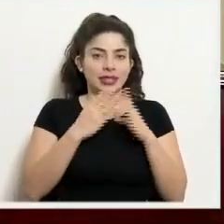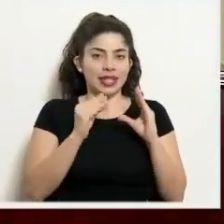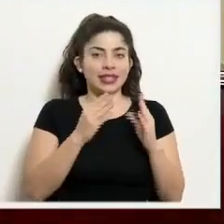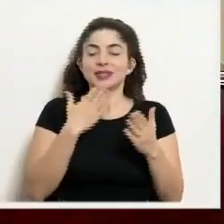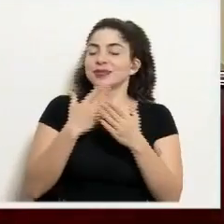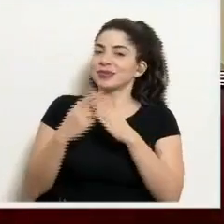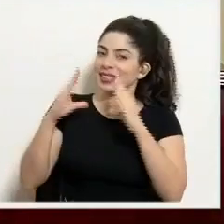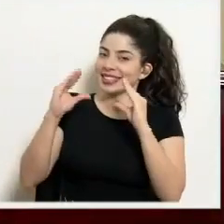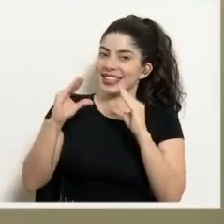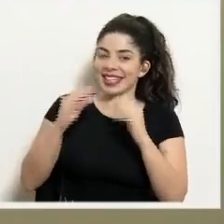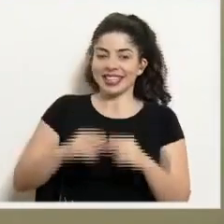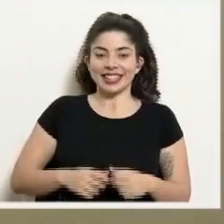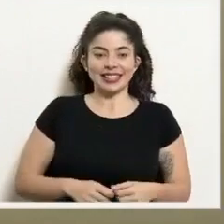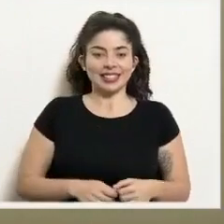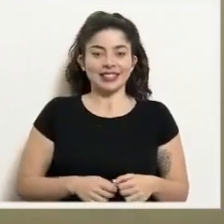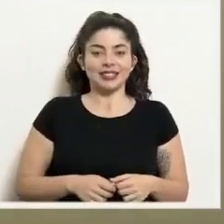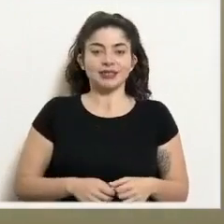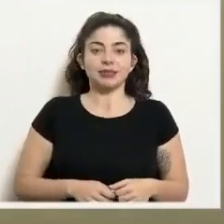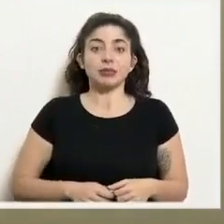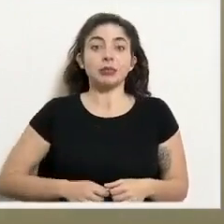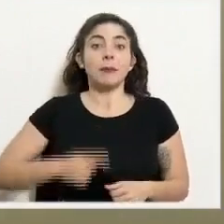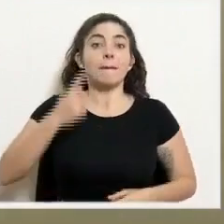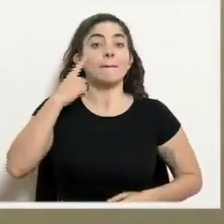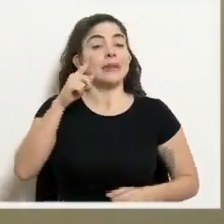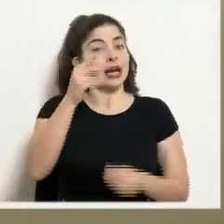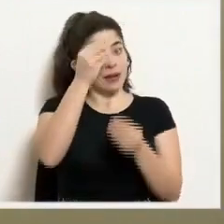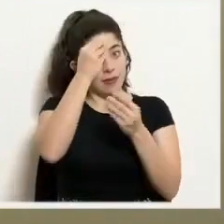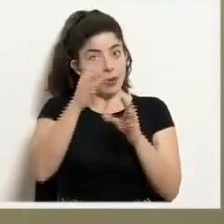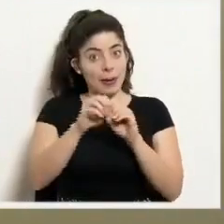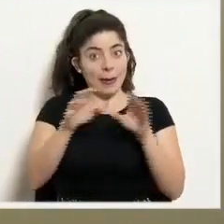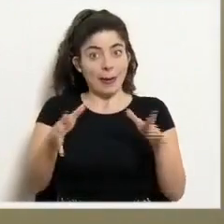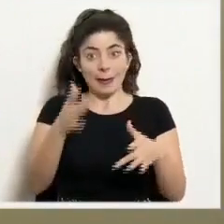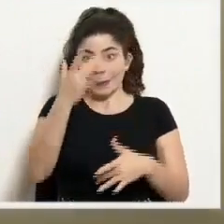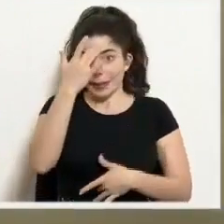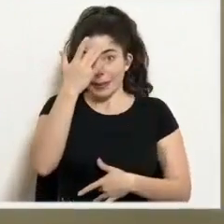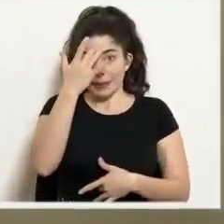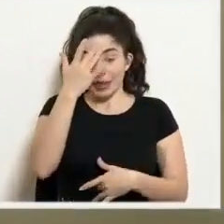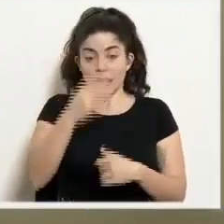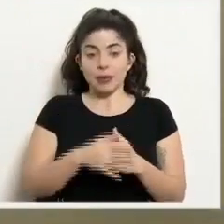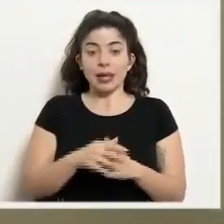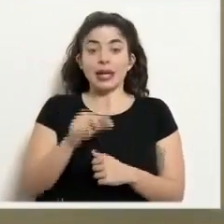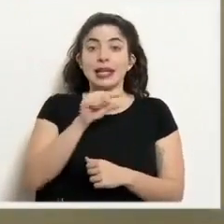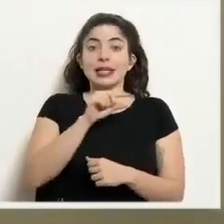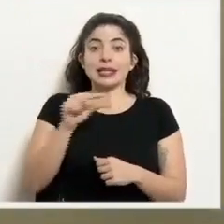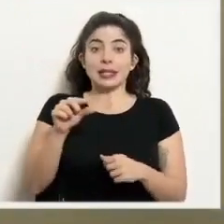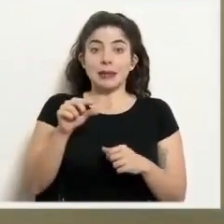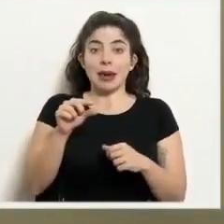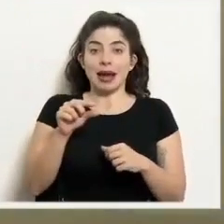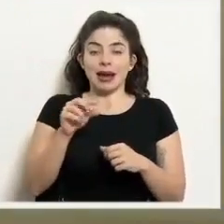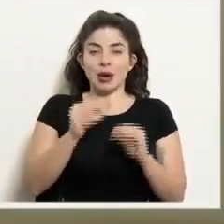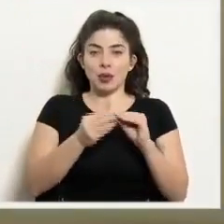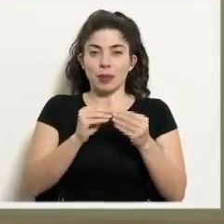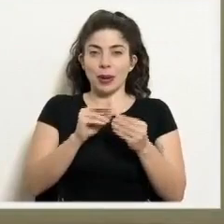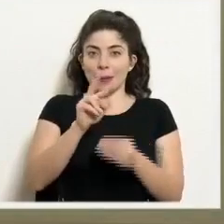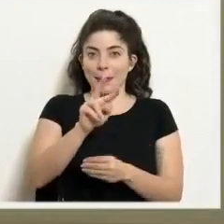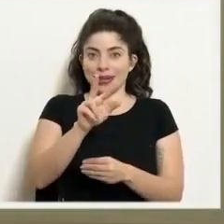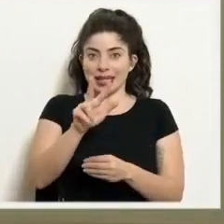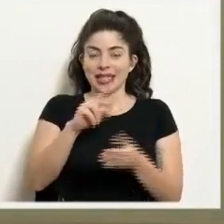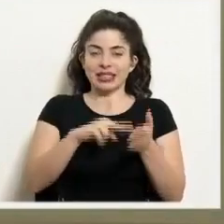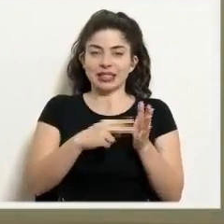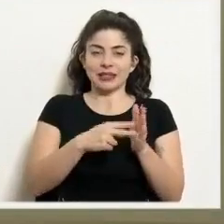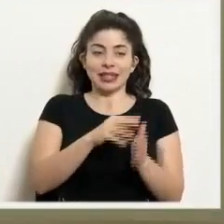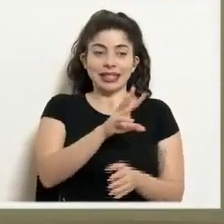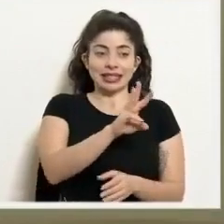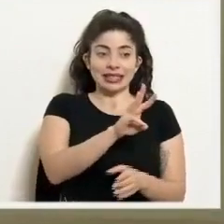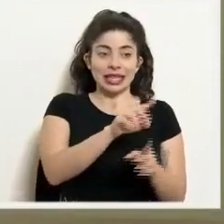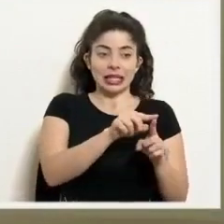Buenas tardes. Para dar el reporte epidemiológico, la semana epidemiológica 23, que abarcó del